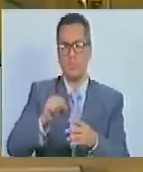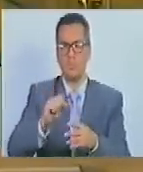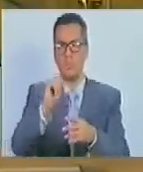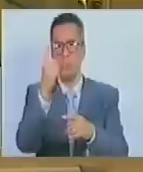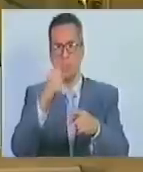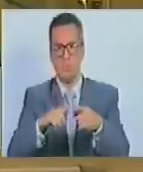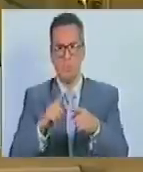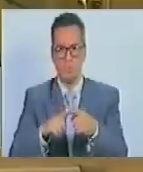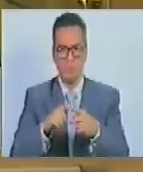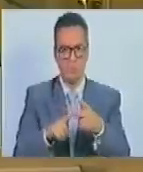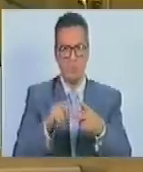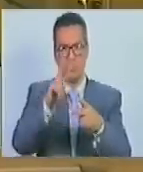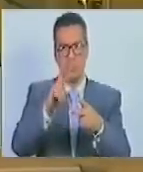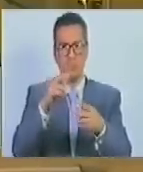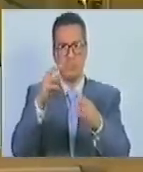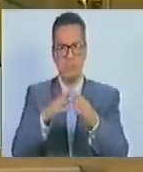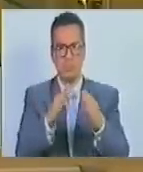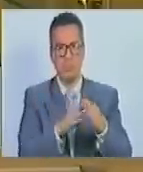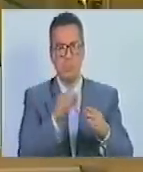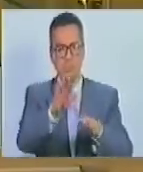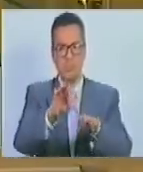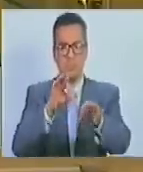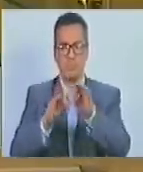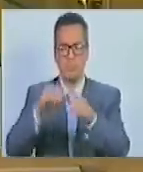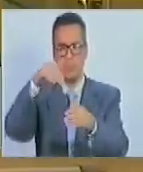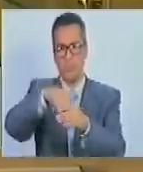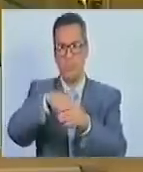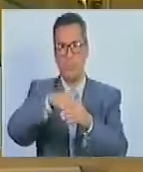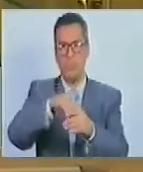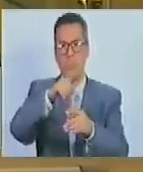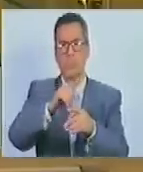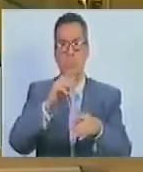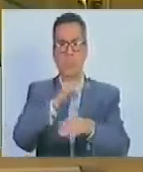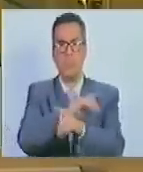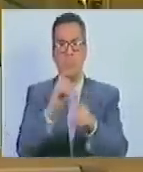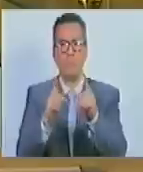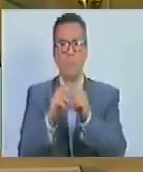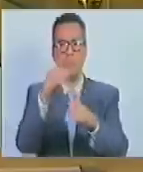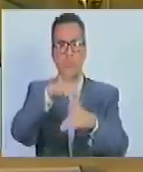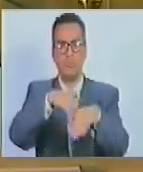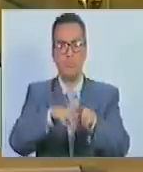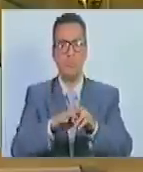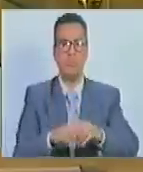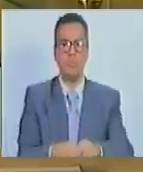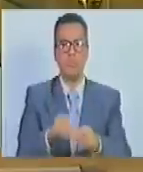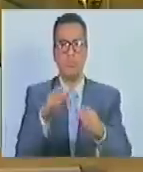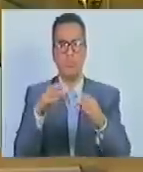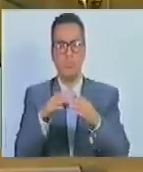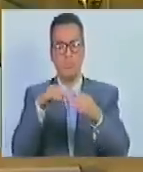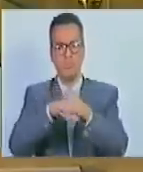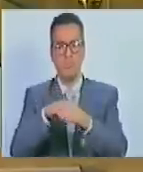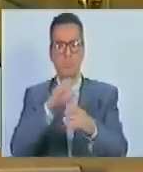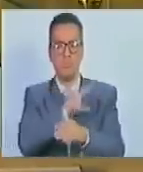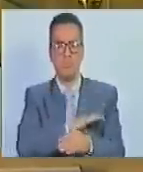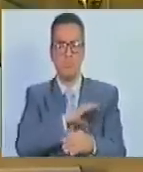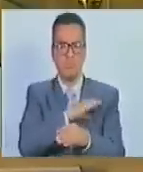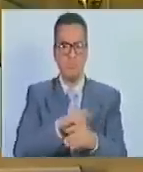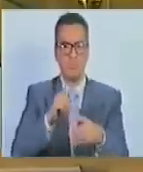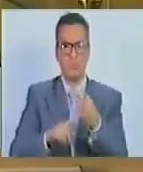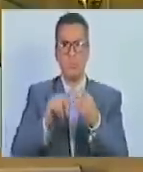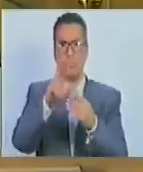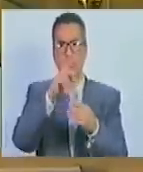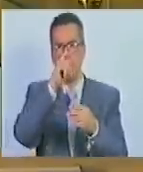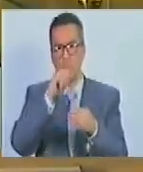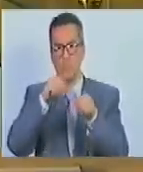principales y dos habitantes electos o electos como voceras o voceros suplentes. Los integrantes de la Comisión Electoral durarán